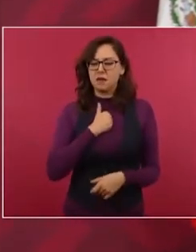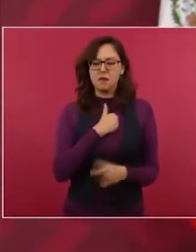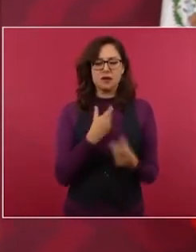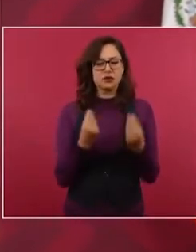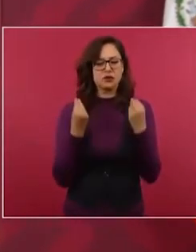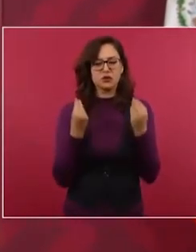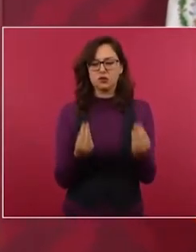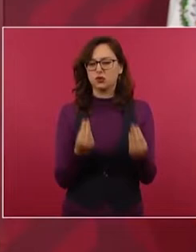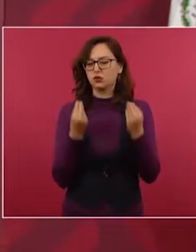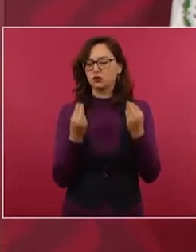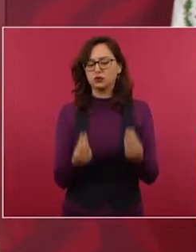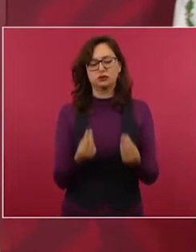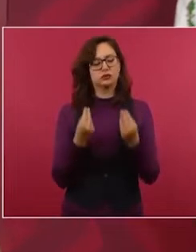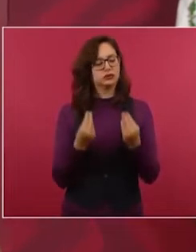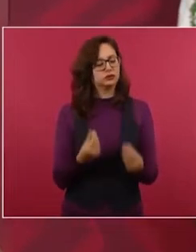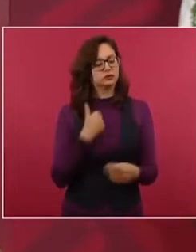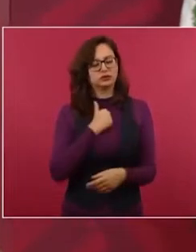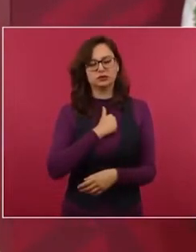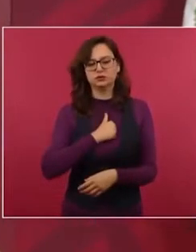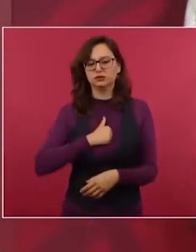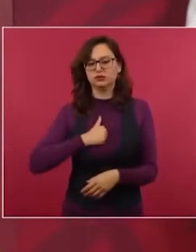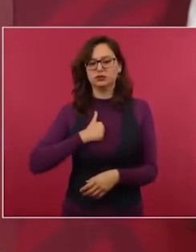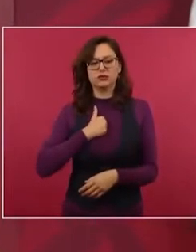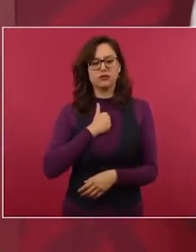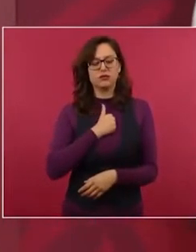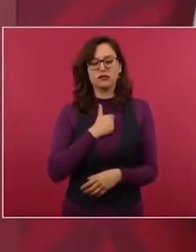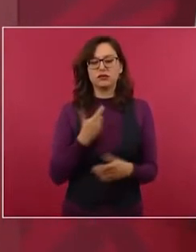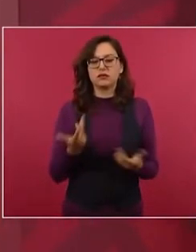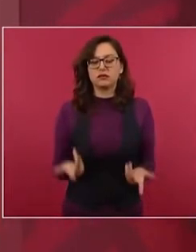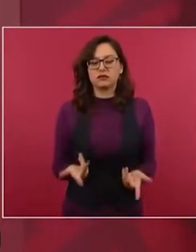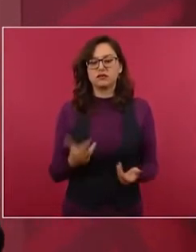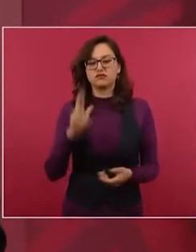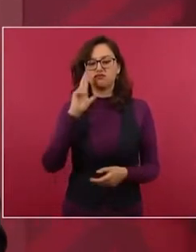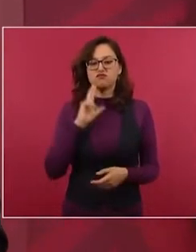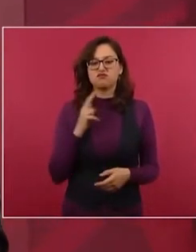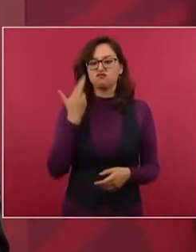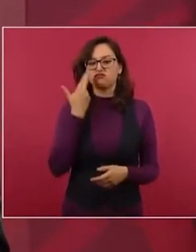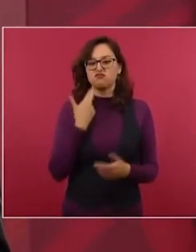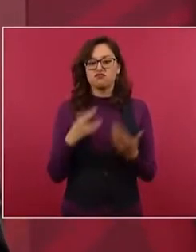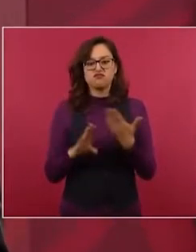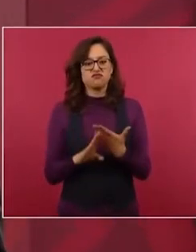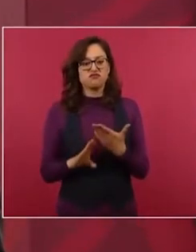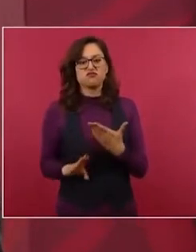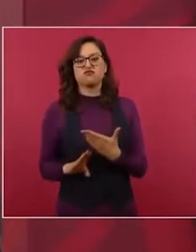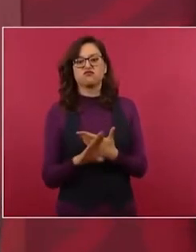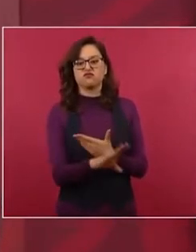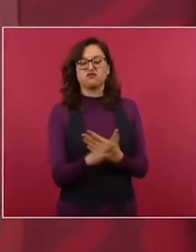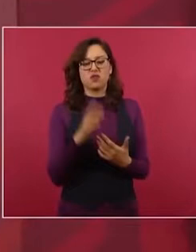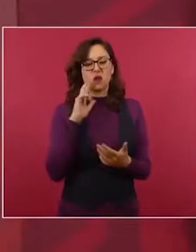y no con el uso de la fuerza sino convenciendo, persuadiendo